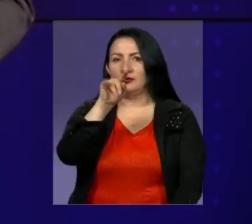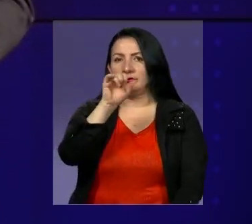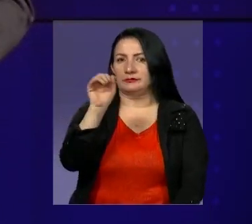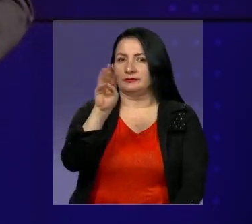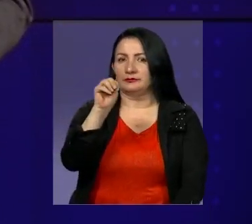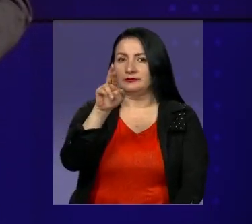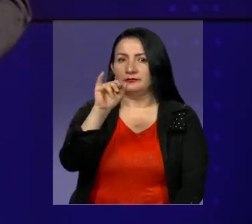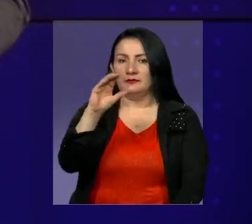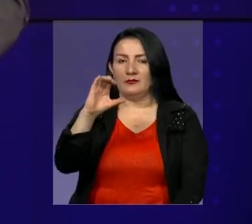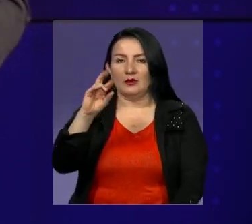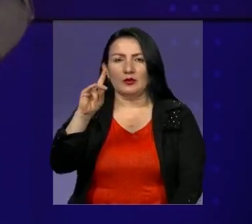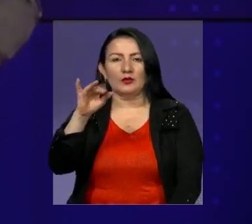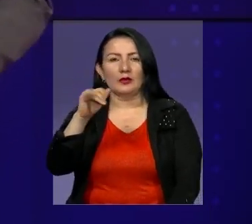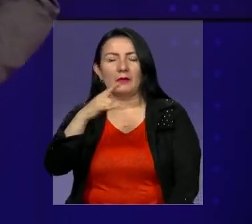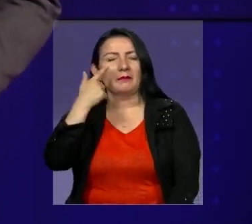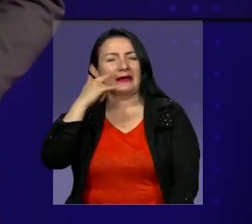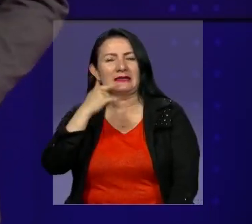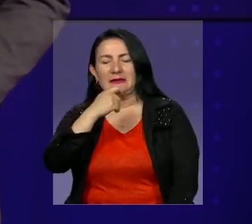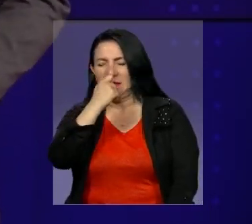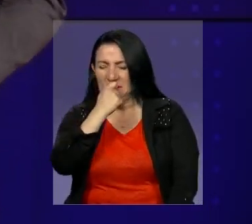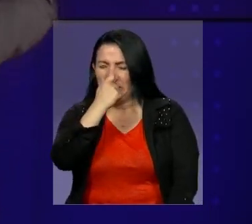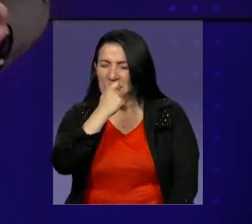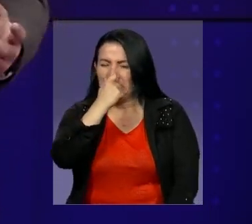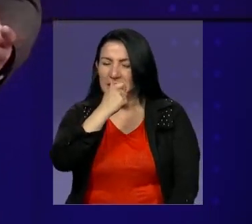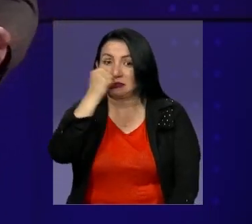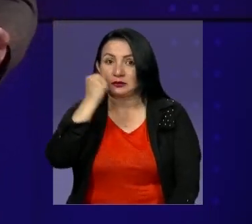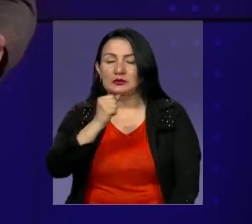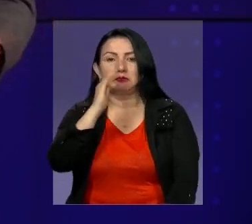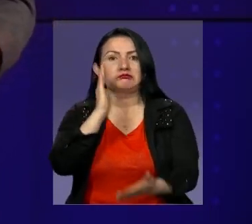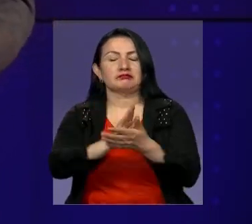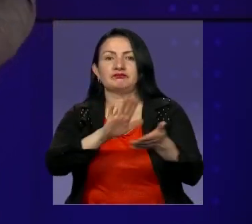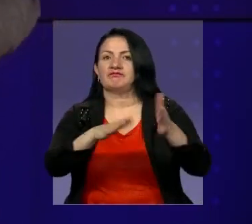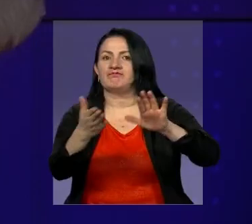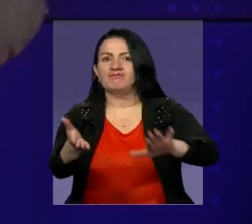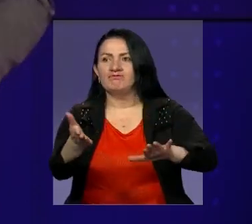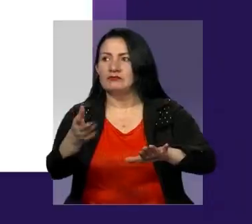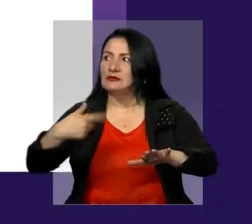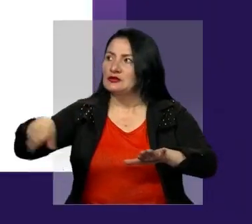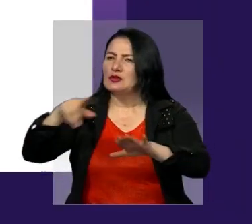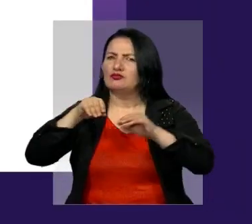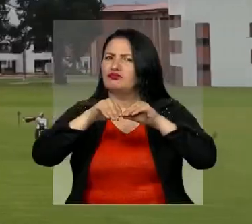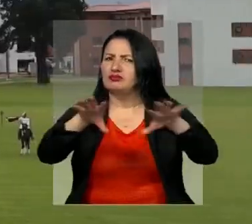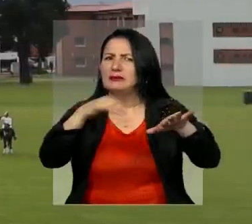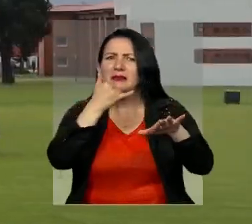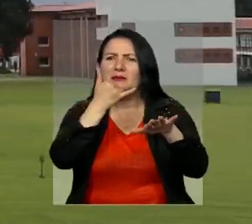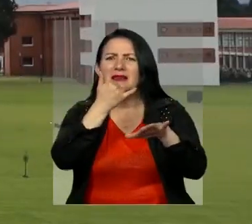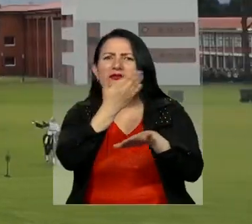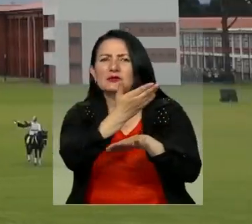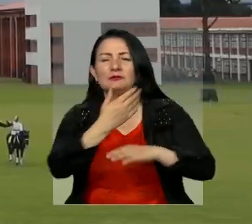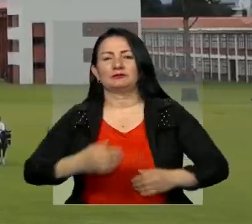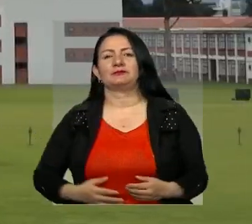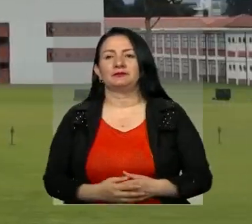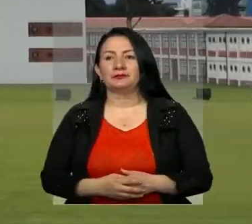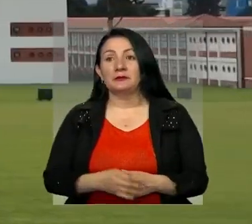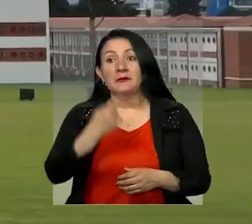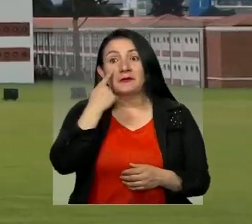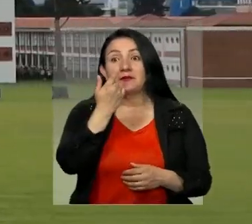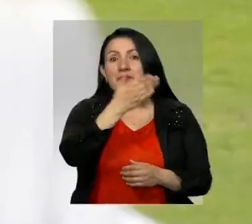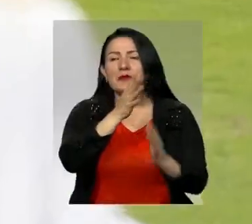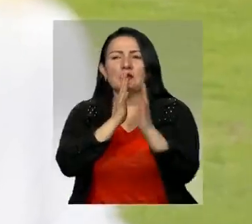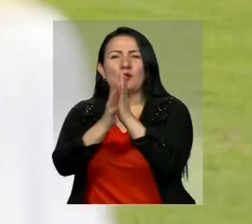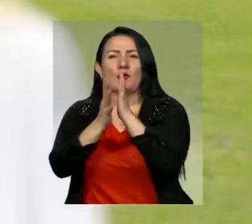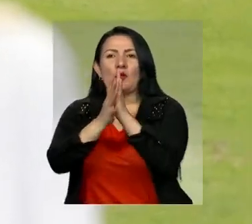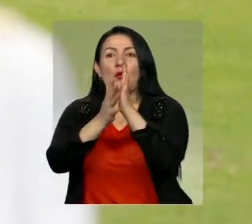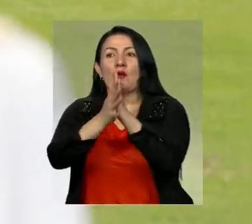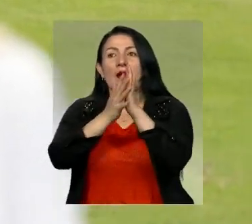después de que presentara una intensa tos. También hay comunicación por parte de las autoridades. Pero ¿qué pasó exactamente? En este comunicado